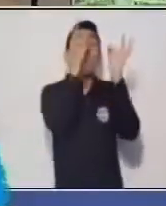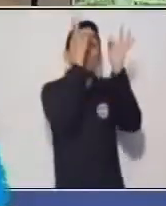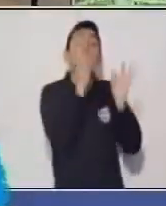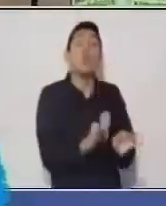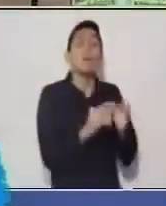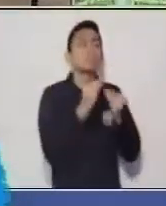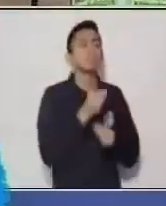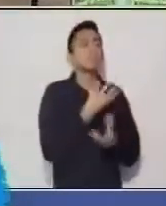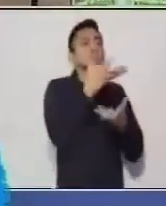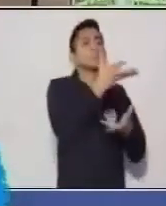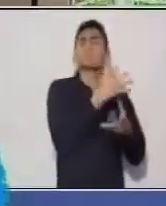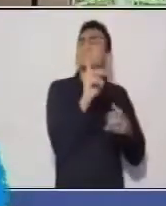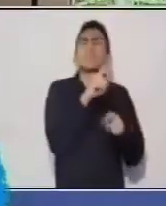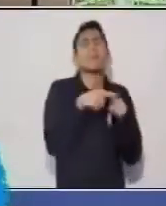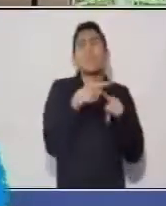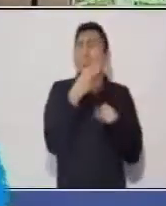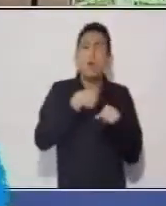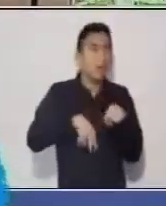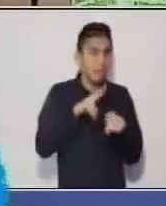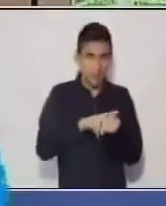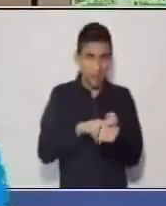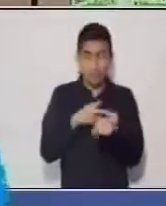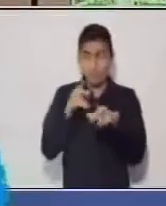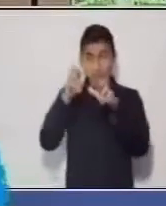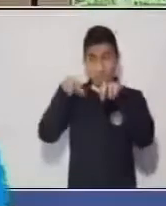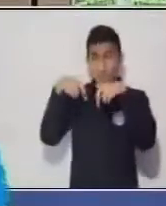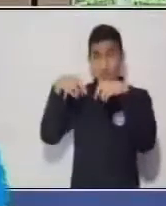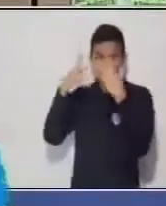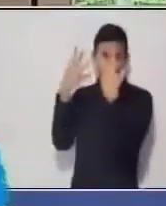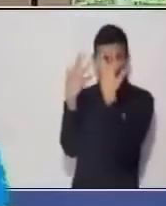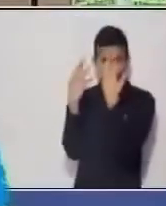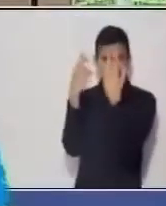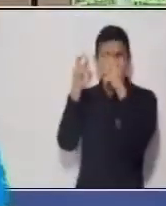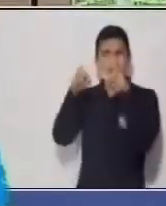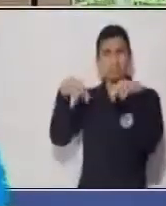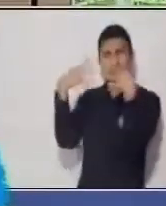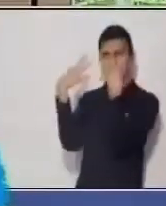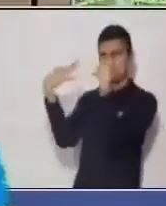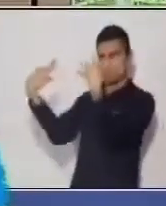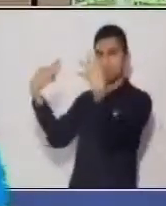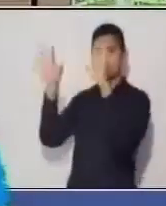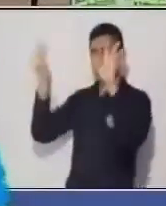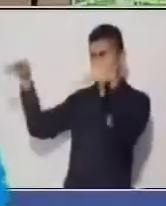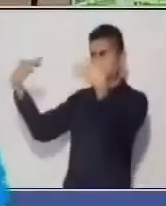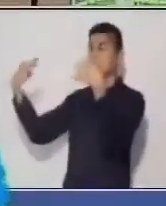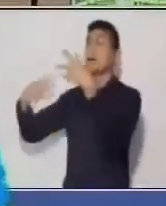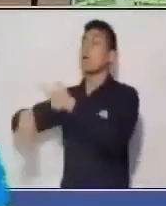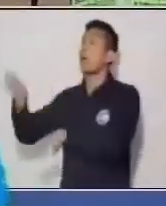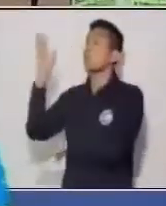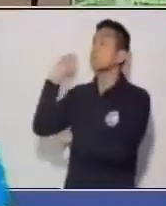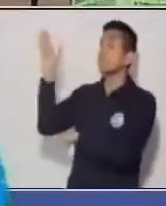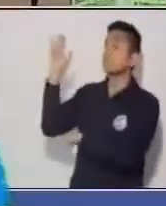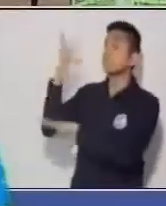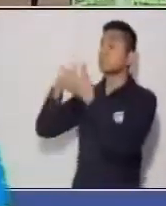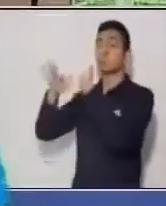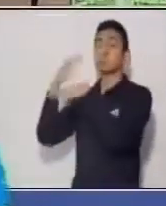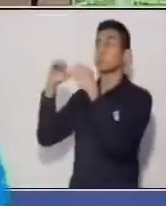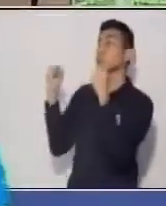expresarte. Pero esto es por lo mismo de la espontaneidad del discurso oral. Y también